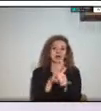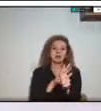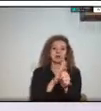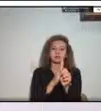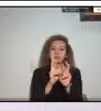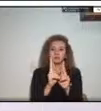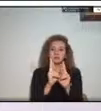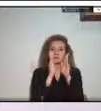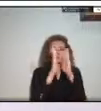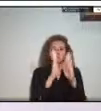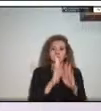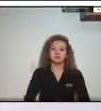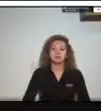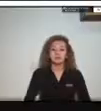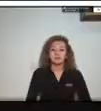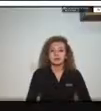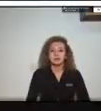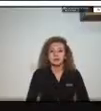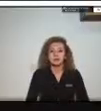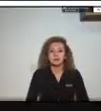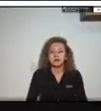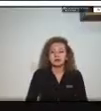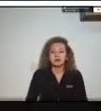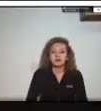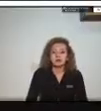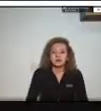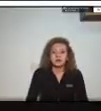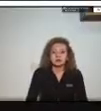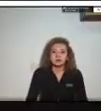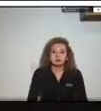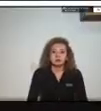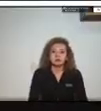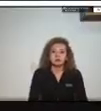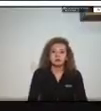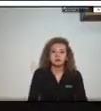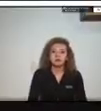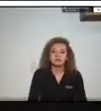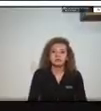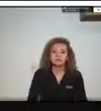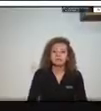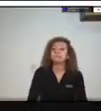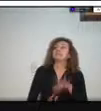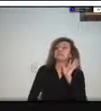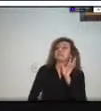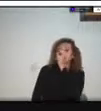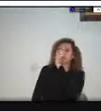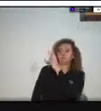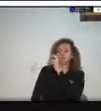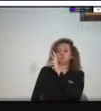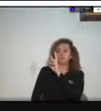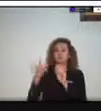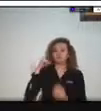bueno pues realmente los retos los retos siempre han sido grandes porque pues día a día